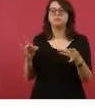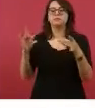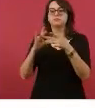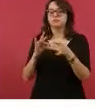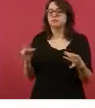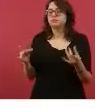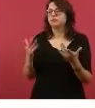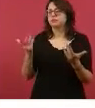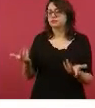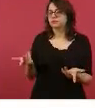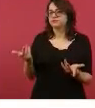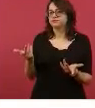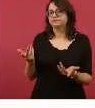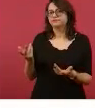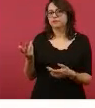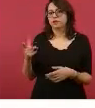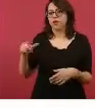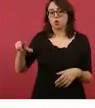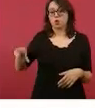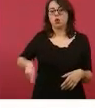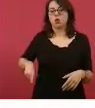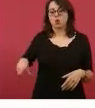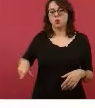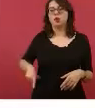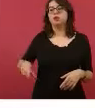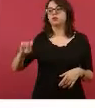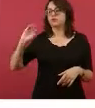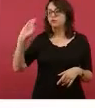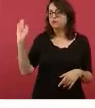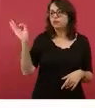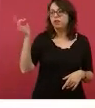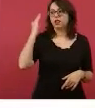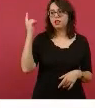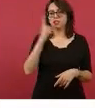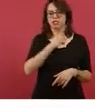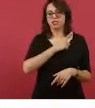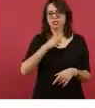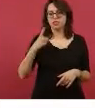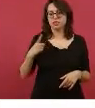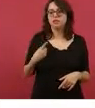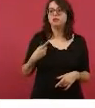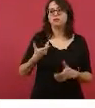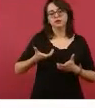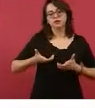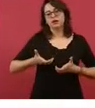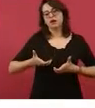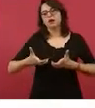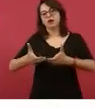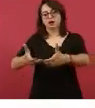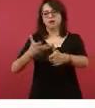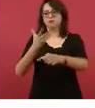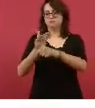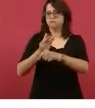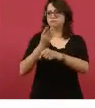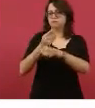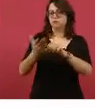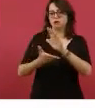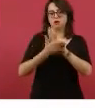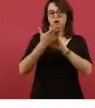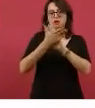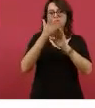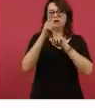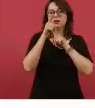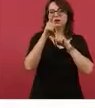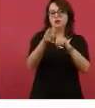se convino que el gobierno federal realizaría las obras de protección necesarias y el convenio fue